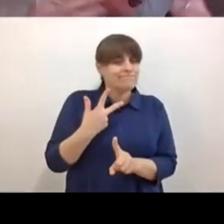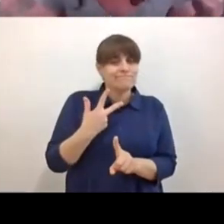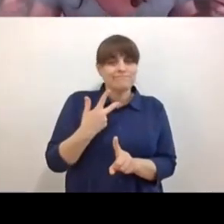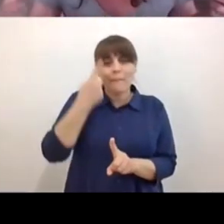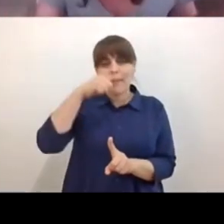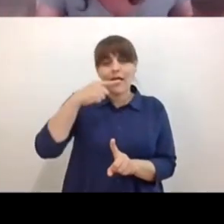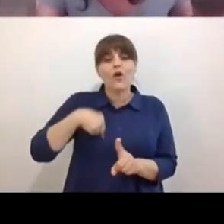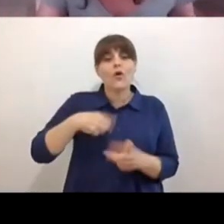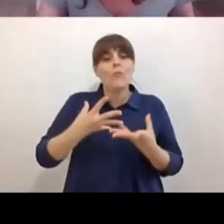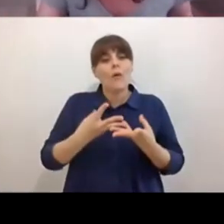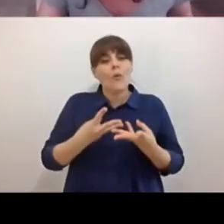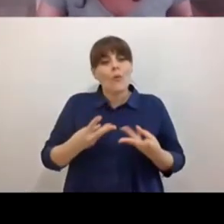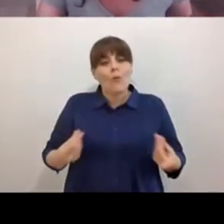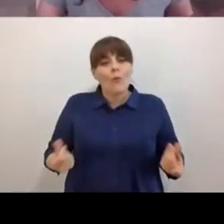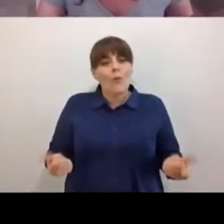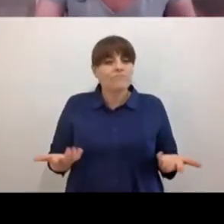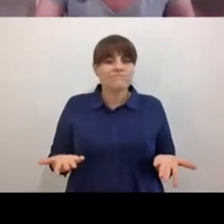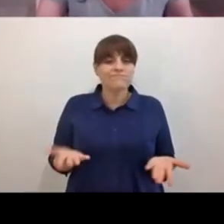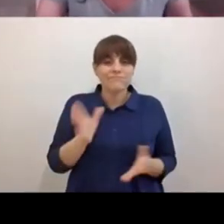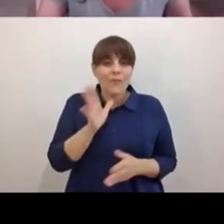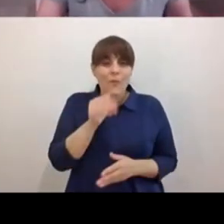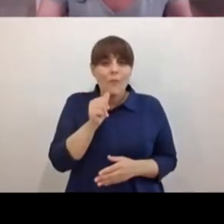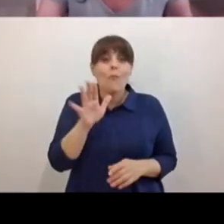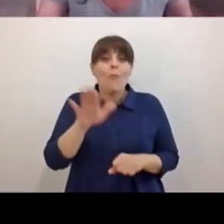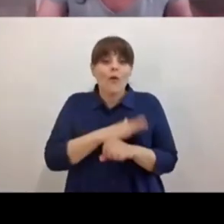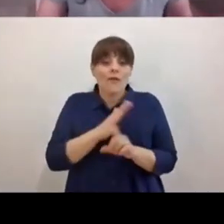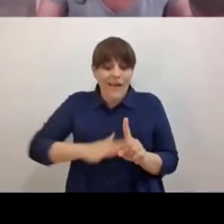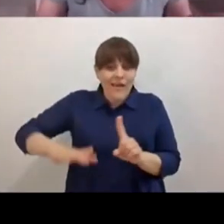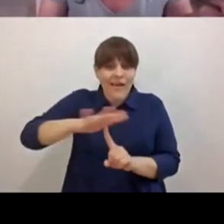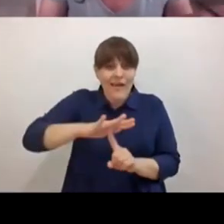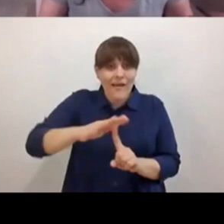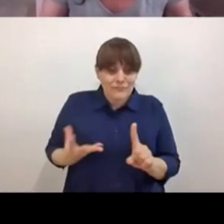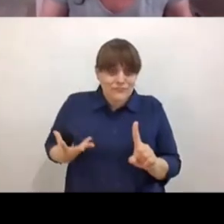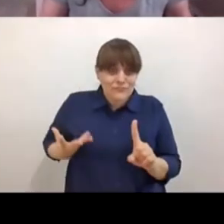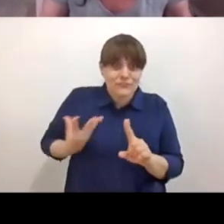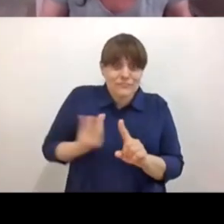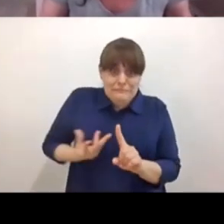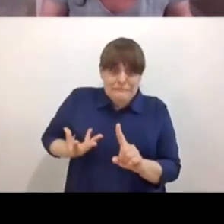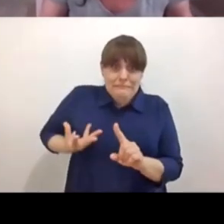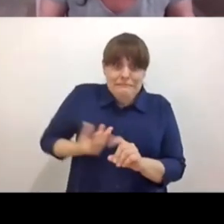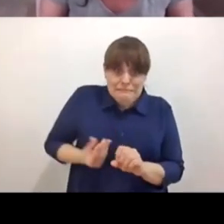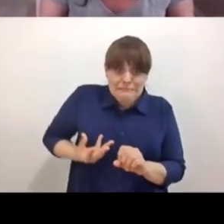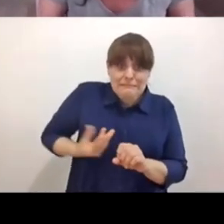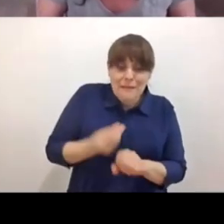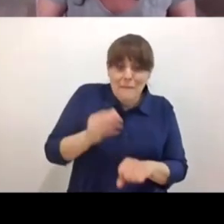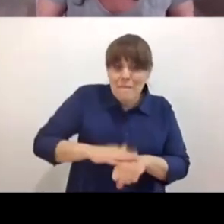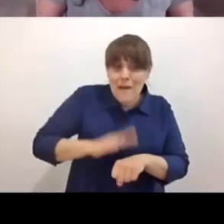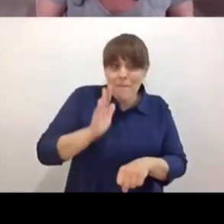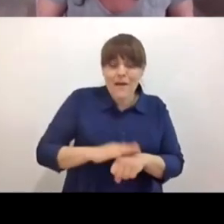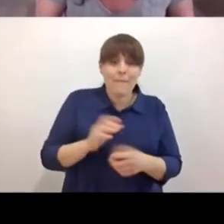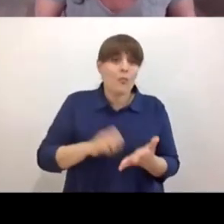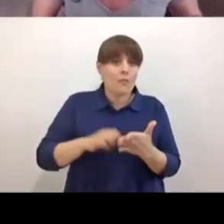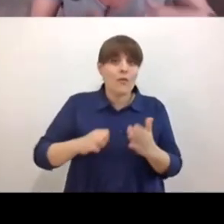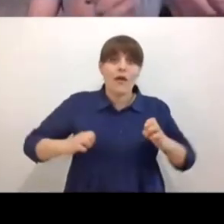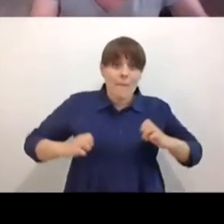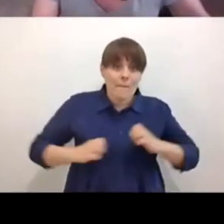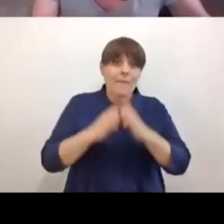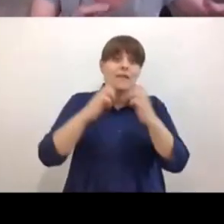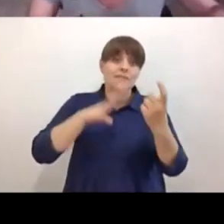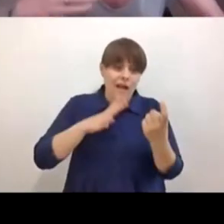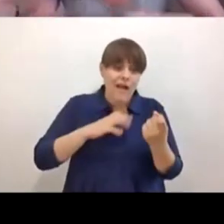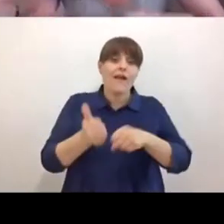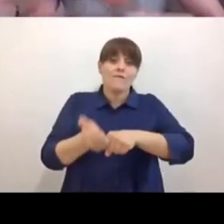hay otras muchas cosas que están sucediendo que hay que resolver entonces sigue la emergencia sigue el virus